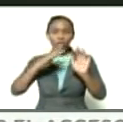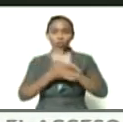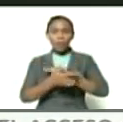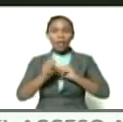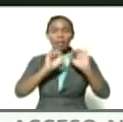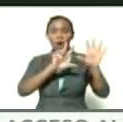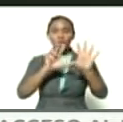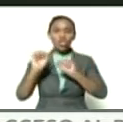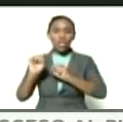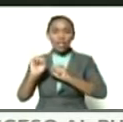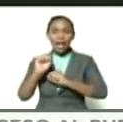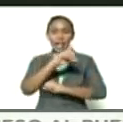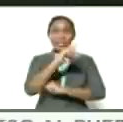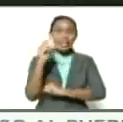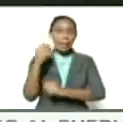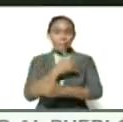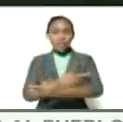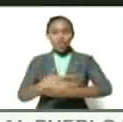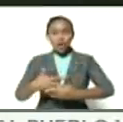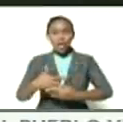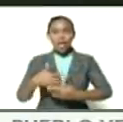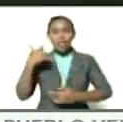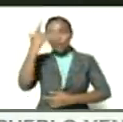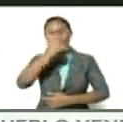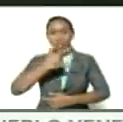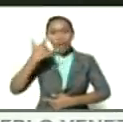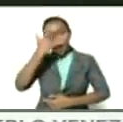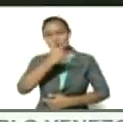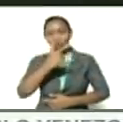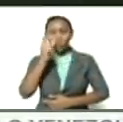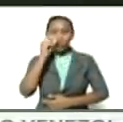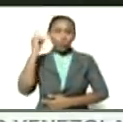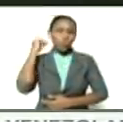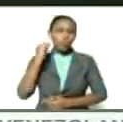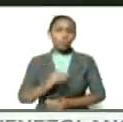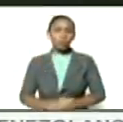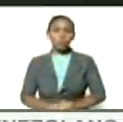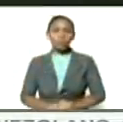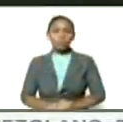80 a 100 millones de africanos y de africanas